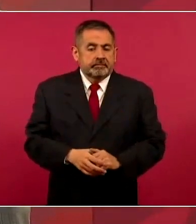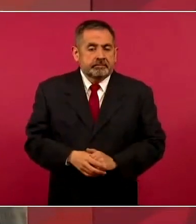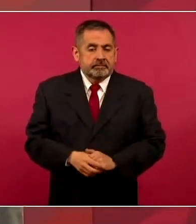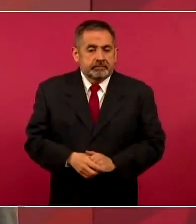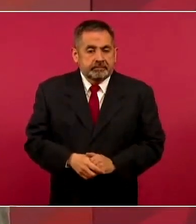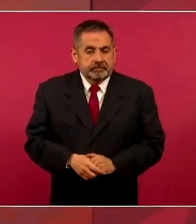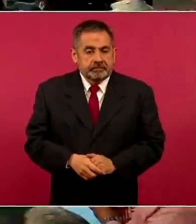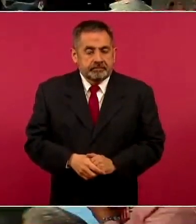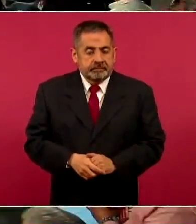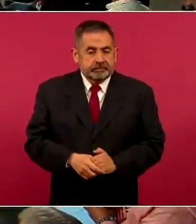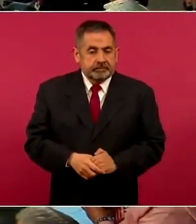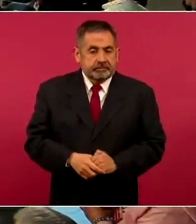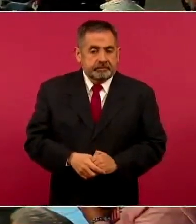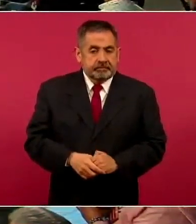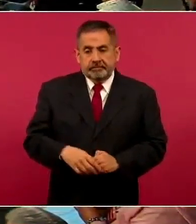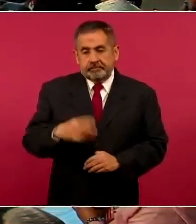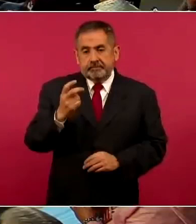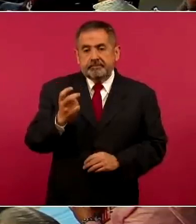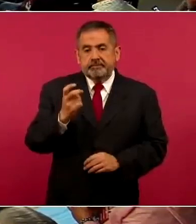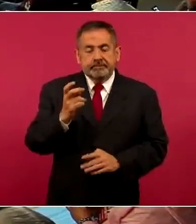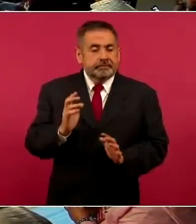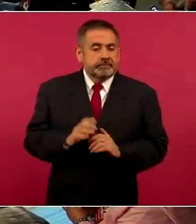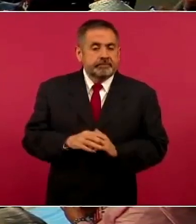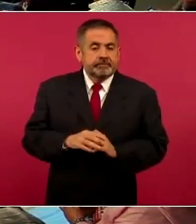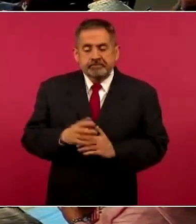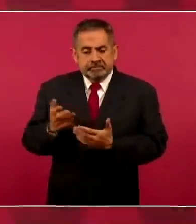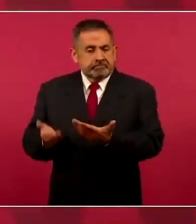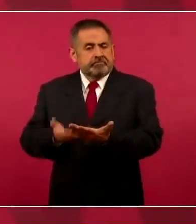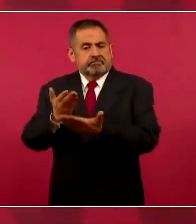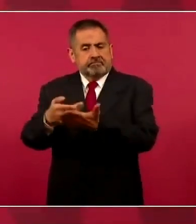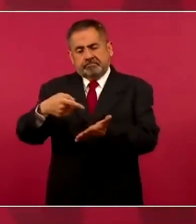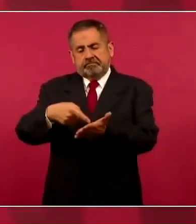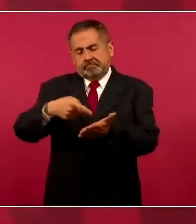Eso es lo que vamos a plantear.